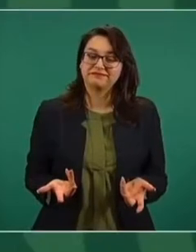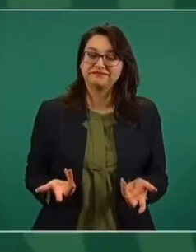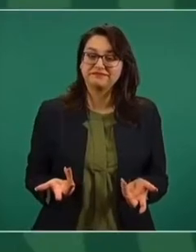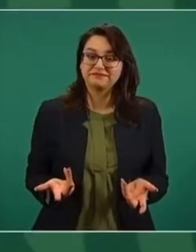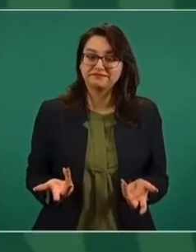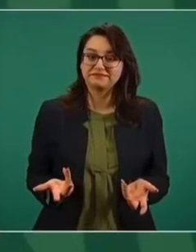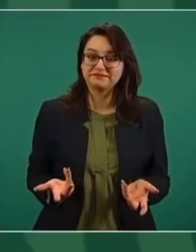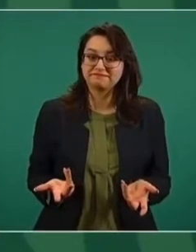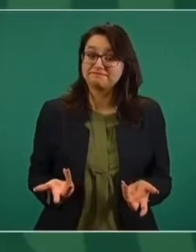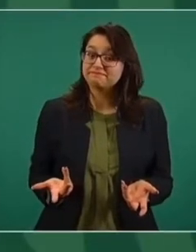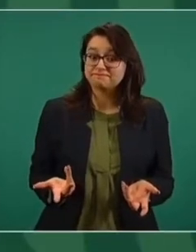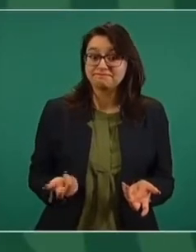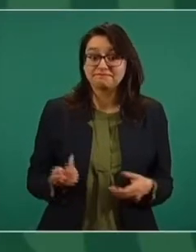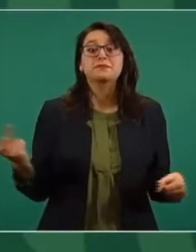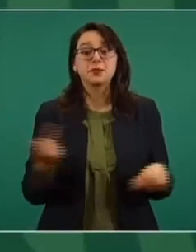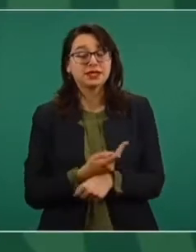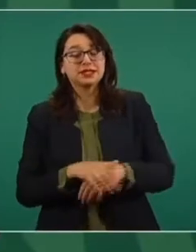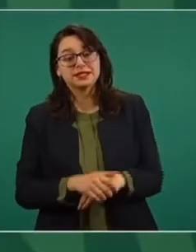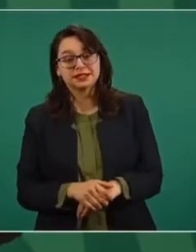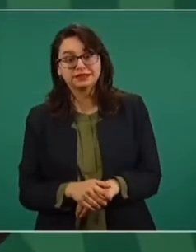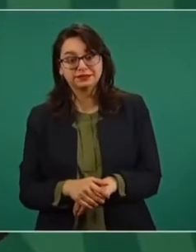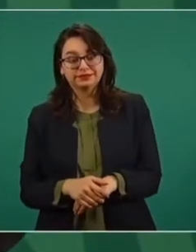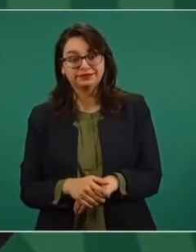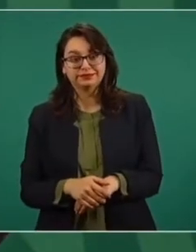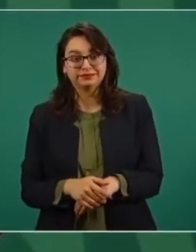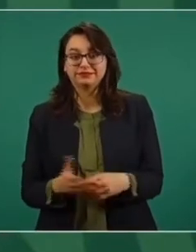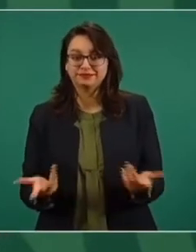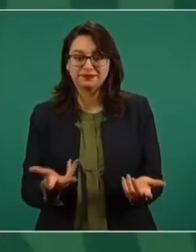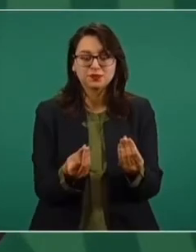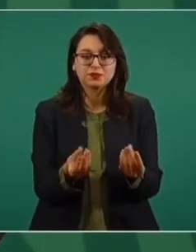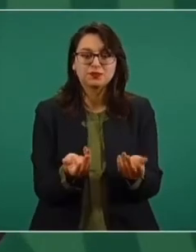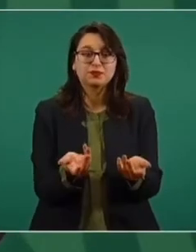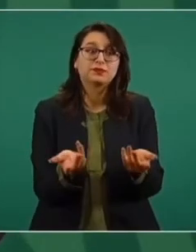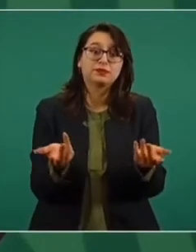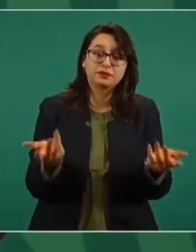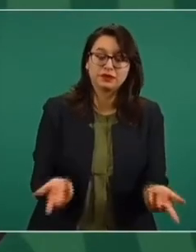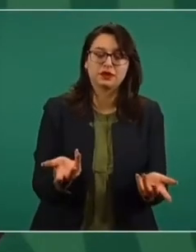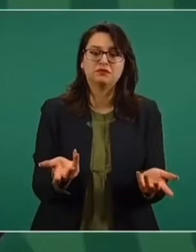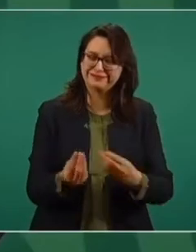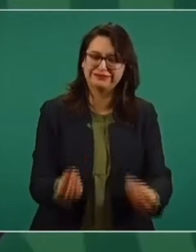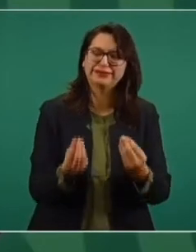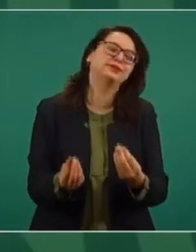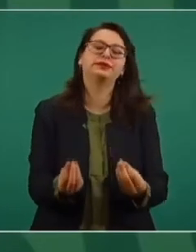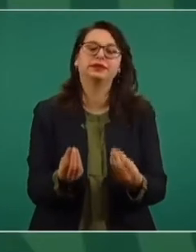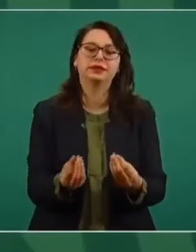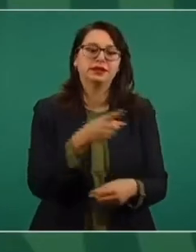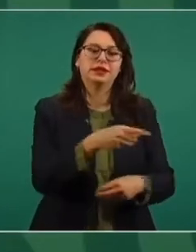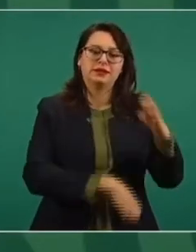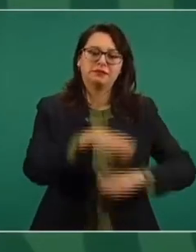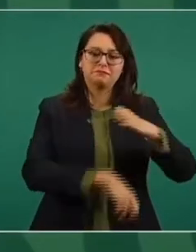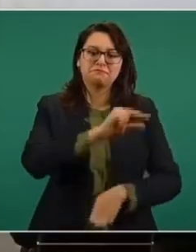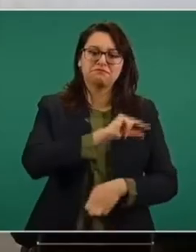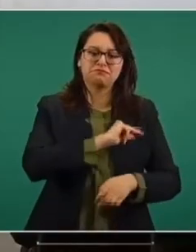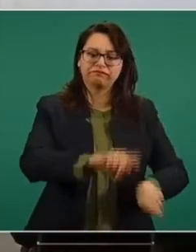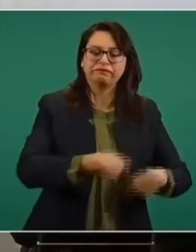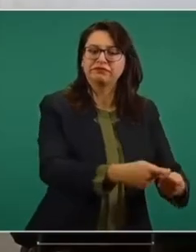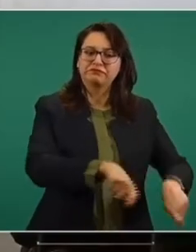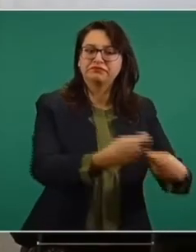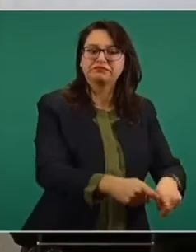había mucha convivencia, mucho influyentismo a favor de estas empresas particulares